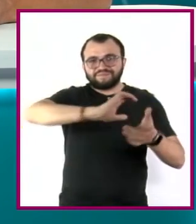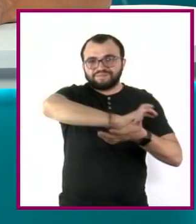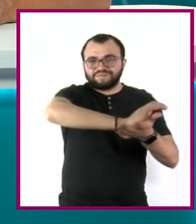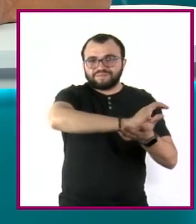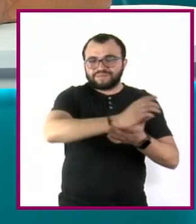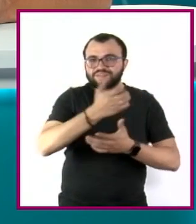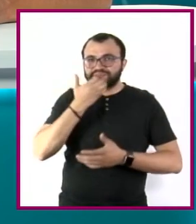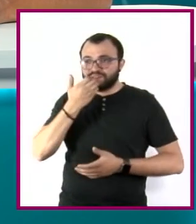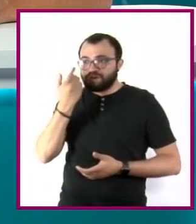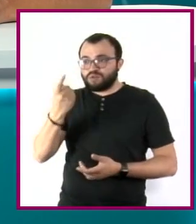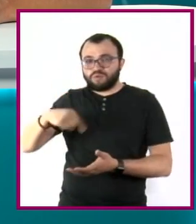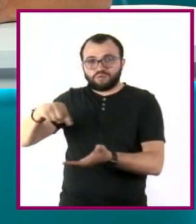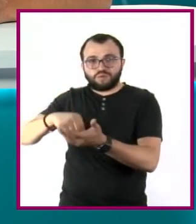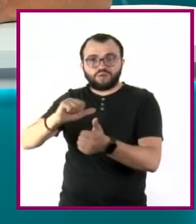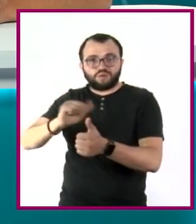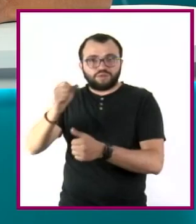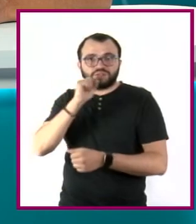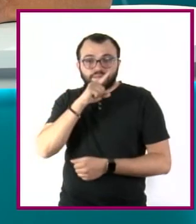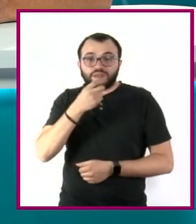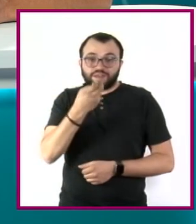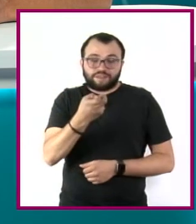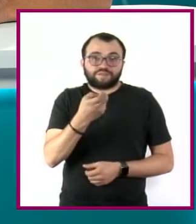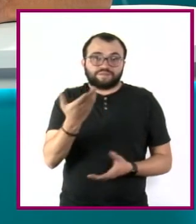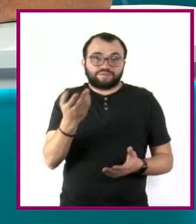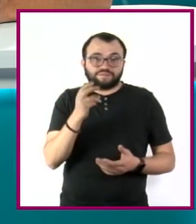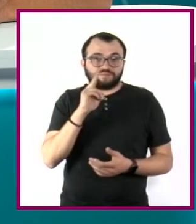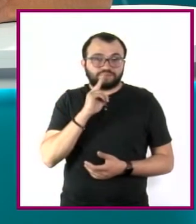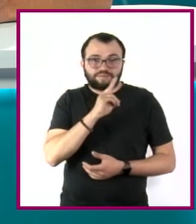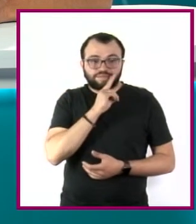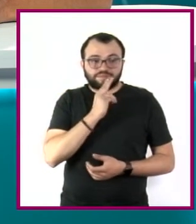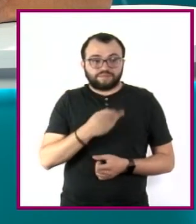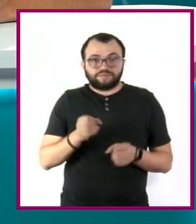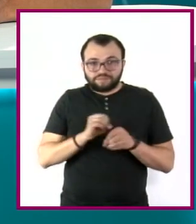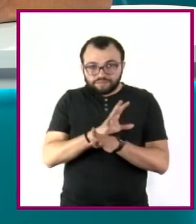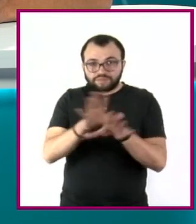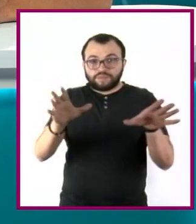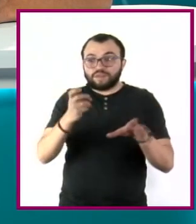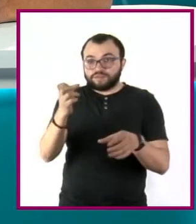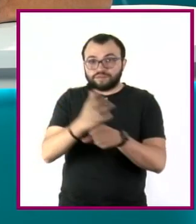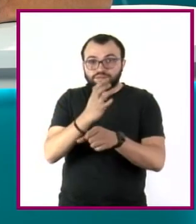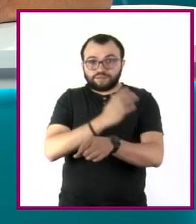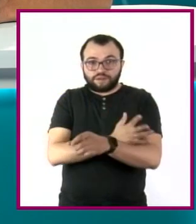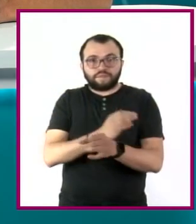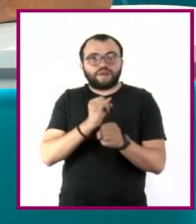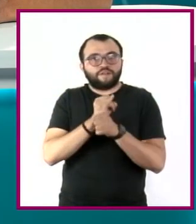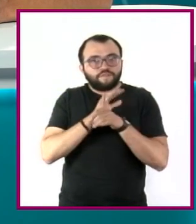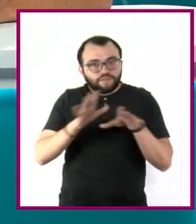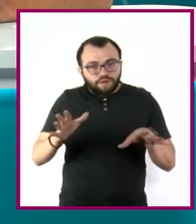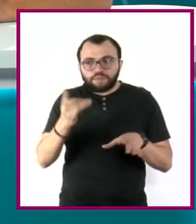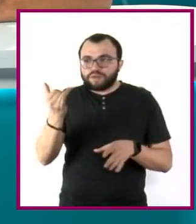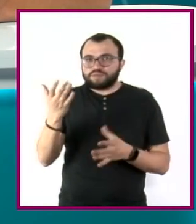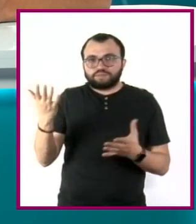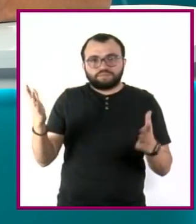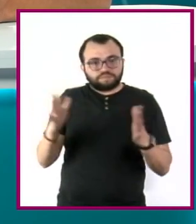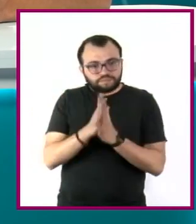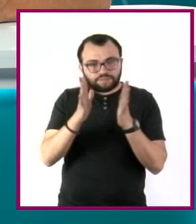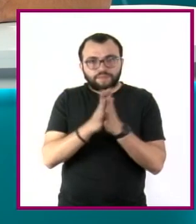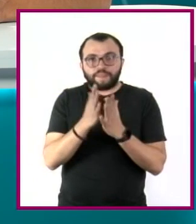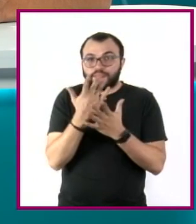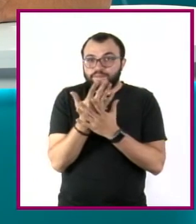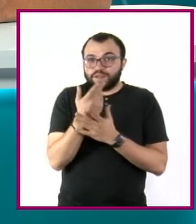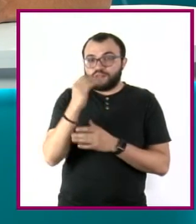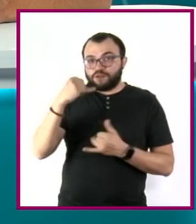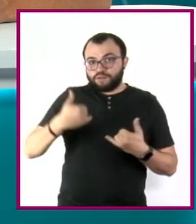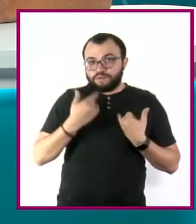quizá en otros espacios. De eso se trata este noticiario, me toca este mundo. De que quienes nos acompañen, se informen y participen. Te esperamos en